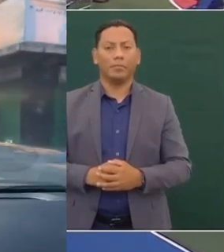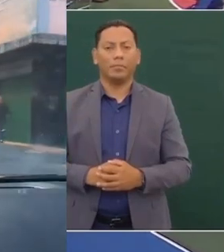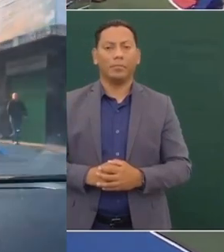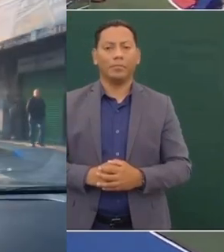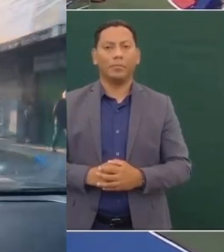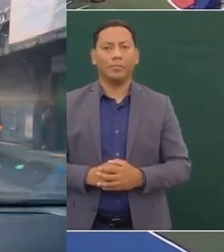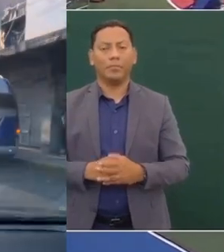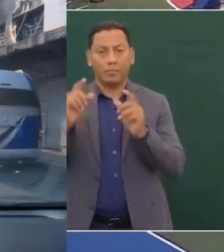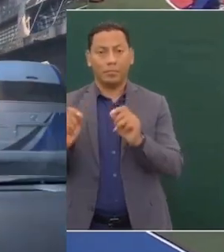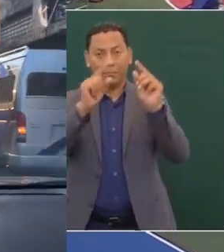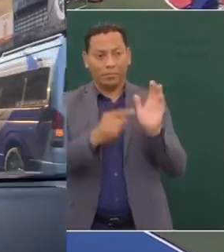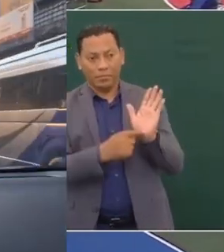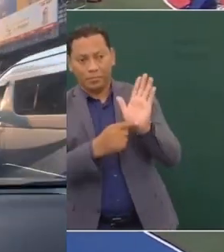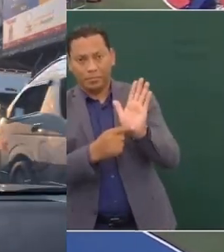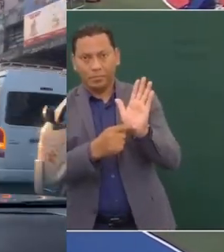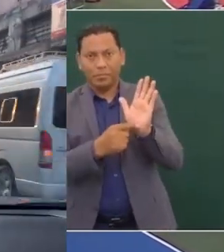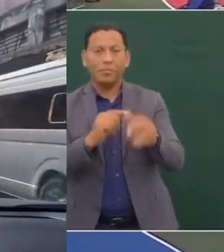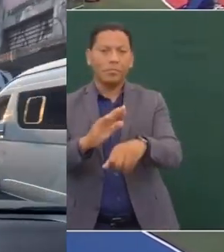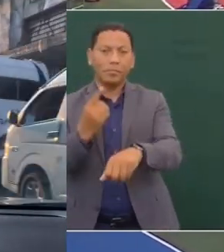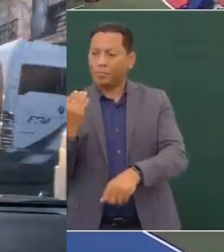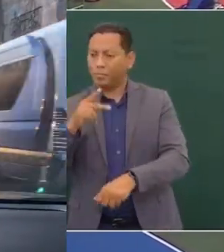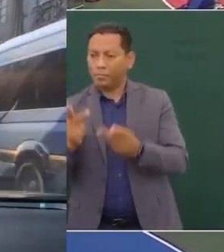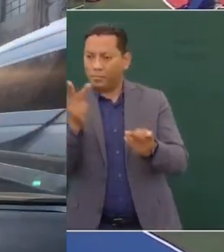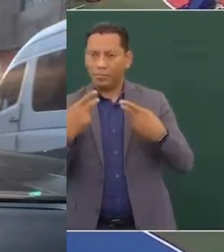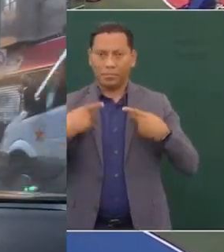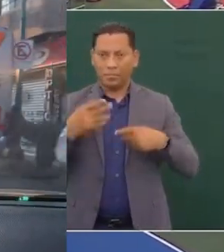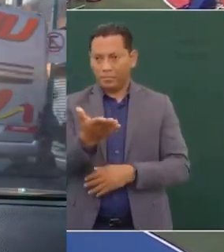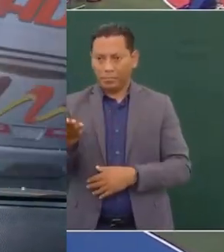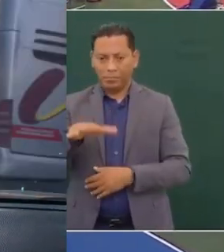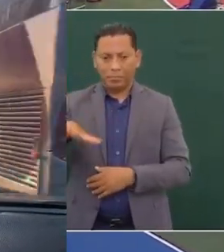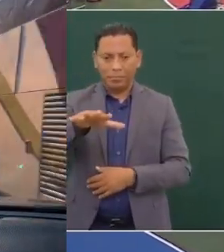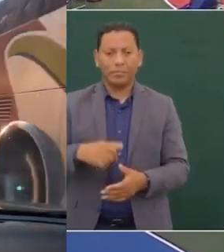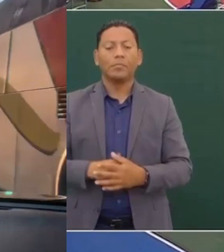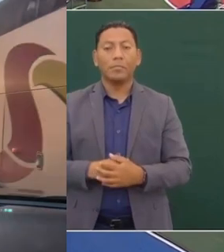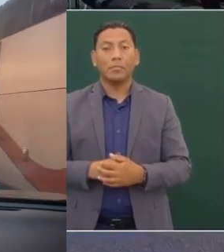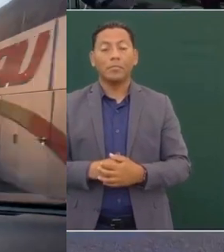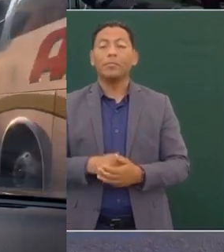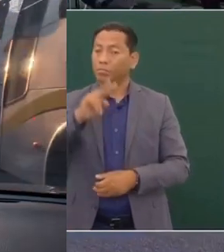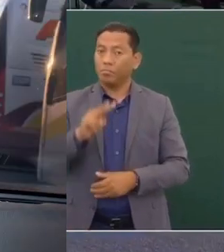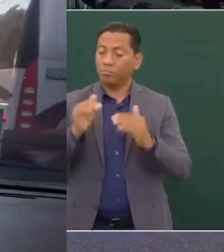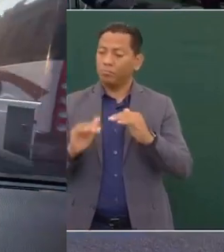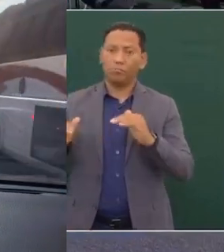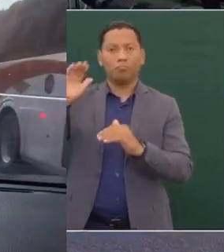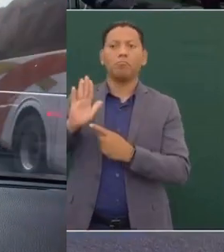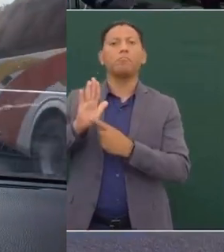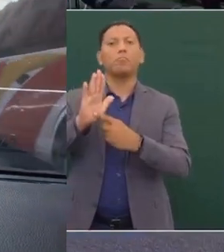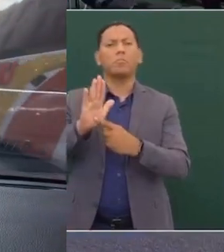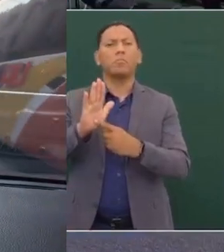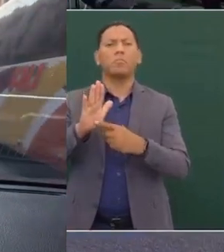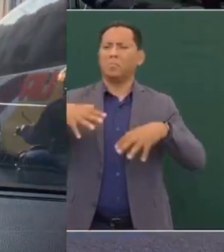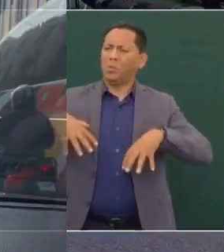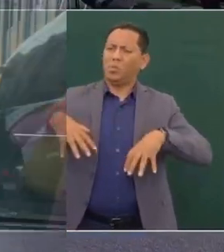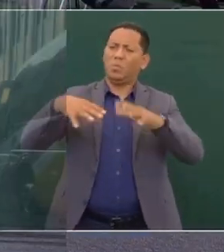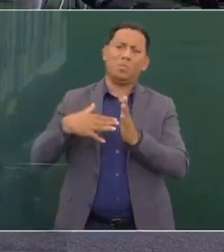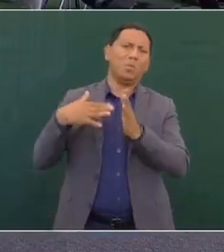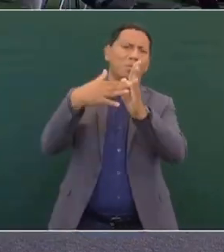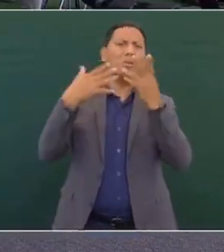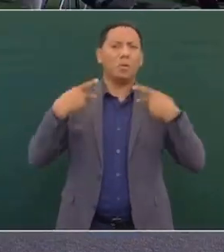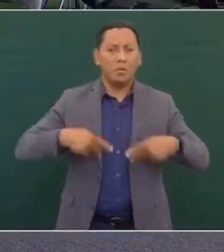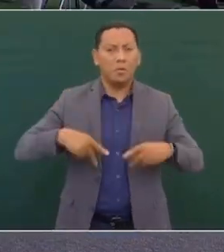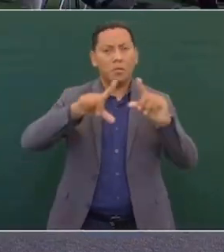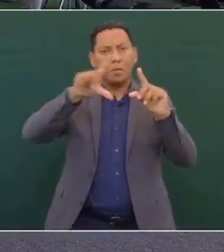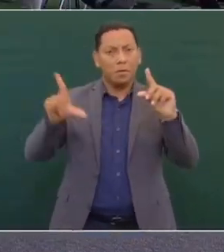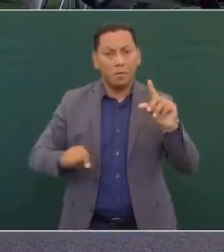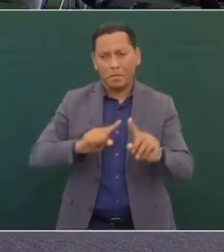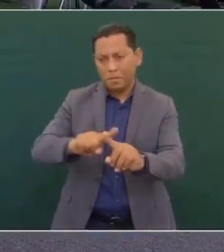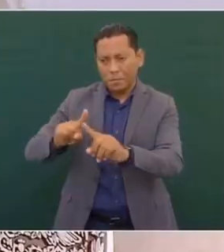Nada más era para que, por las preguntas, para la gente. Es una vanguardia de millones de mexicanos que